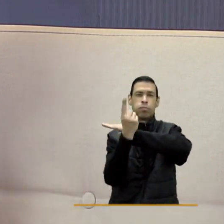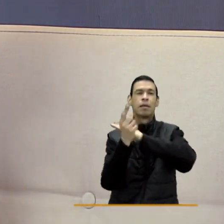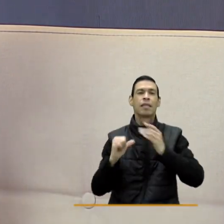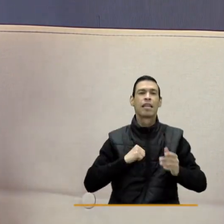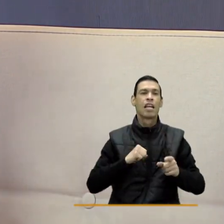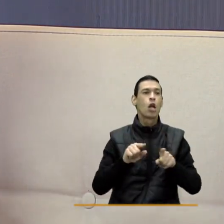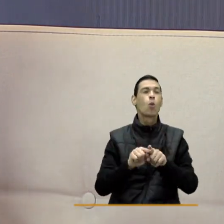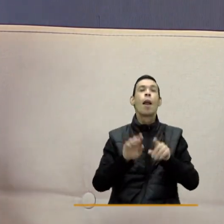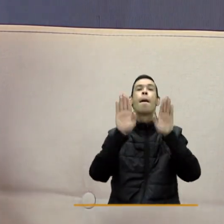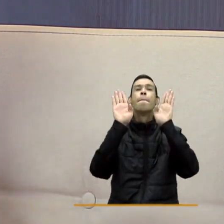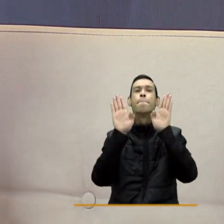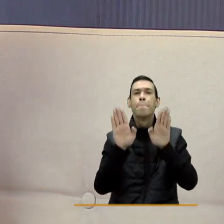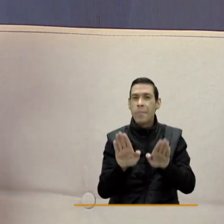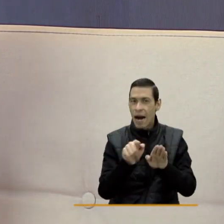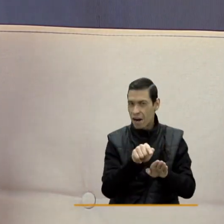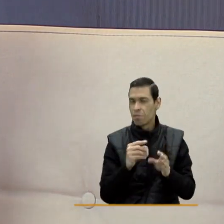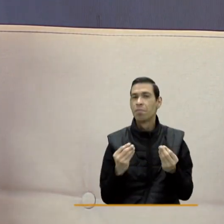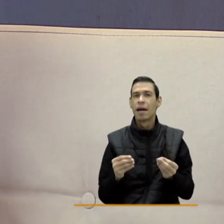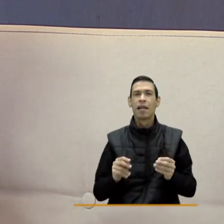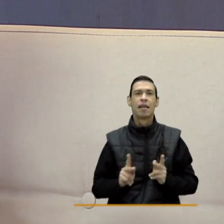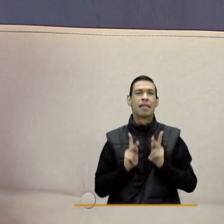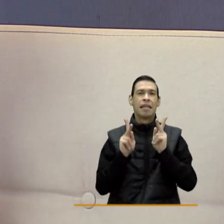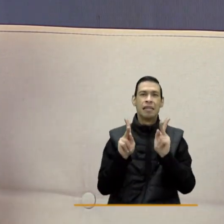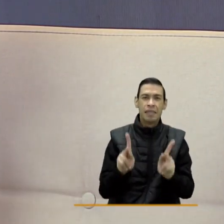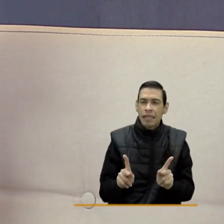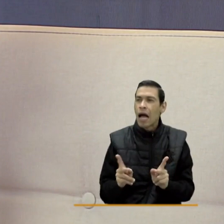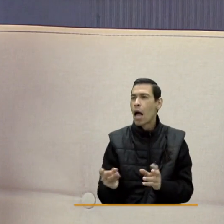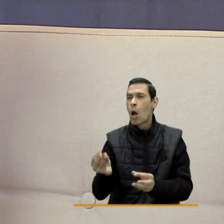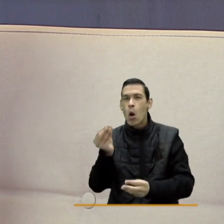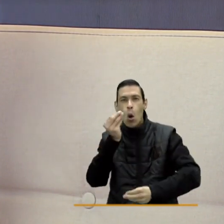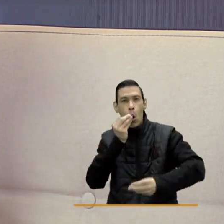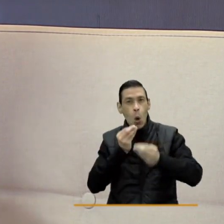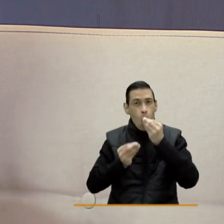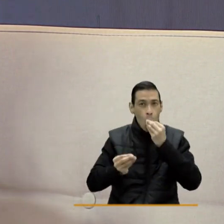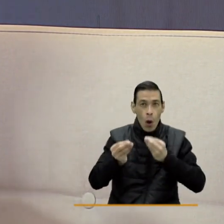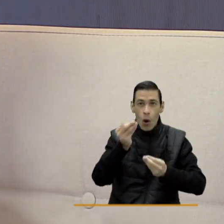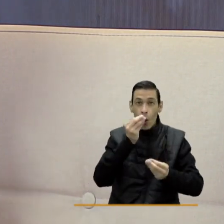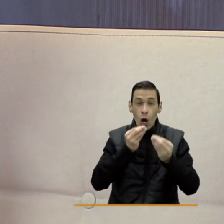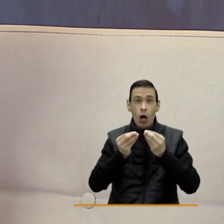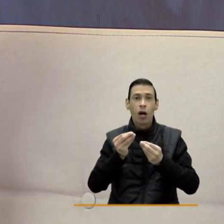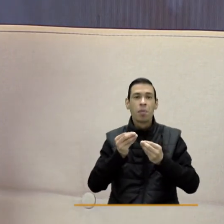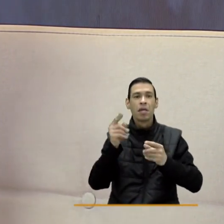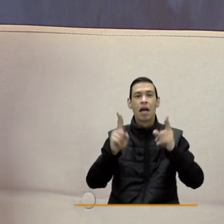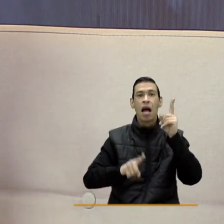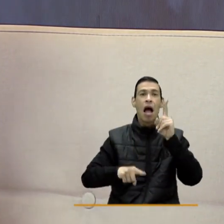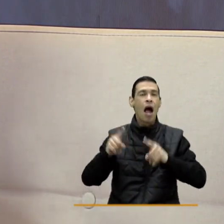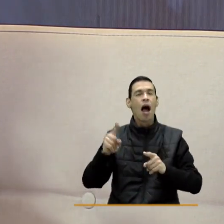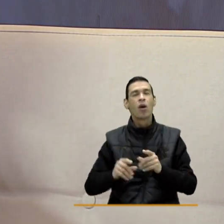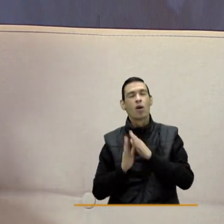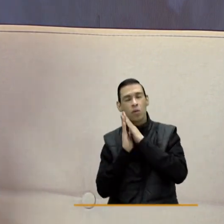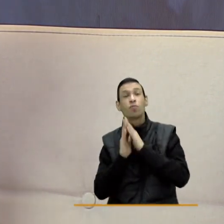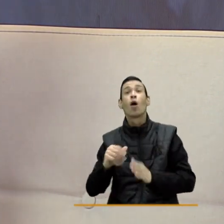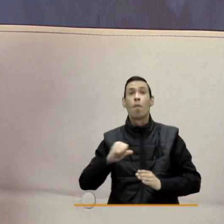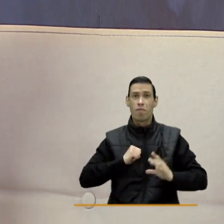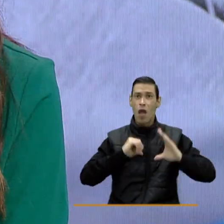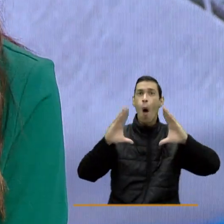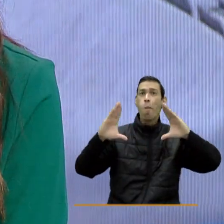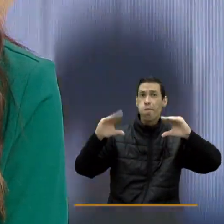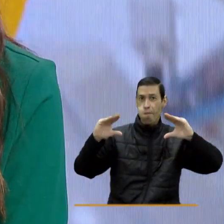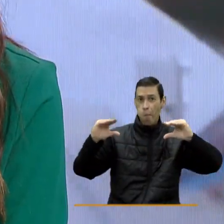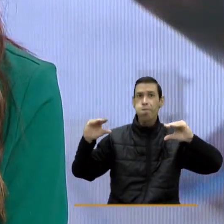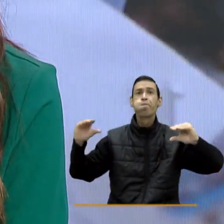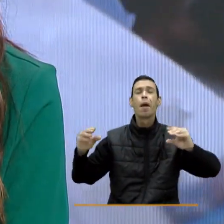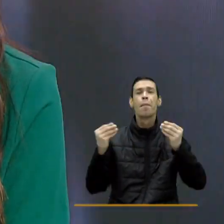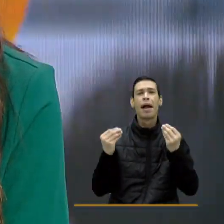hay un pare donde ellos descansan, toman alimentos, algunos se relajan, hay colchonetas